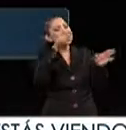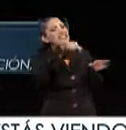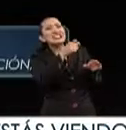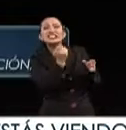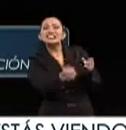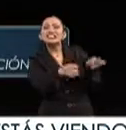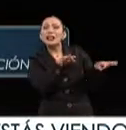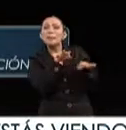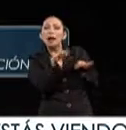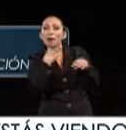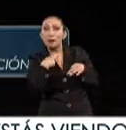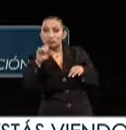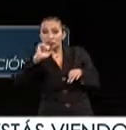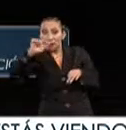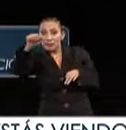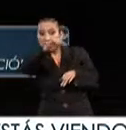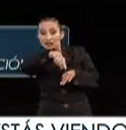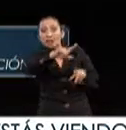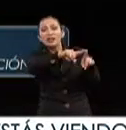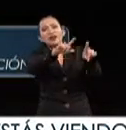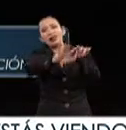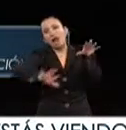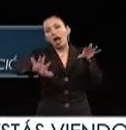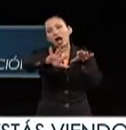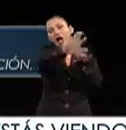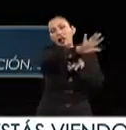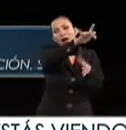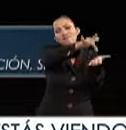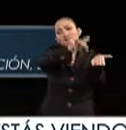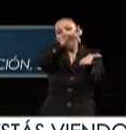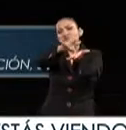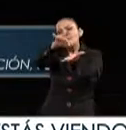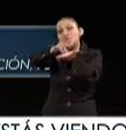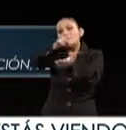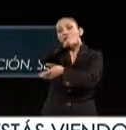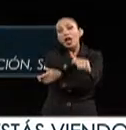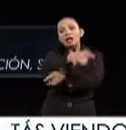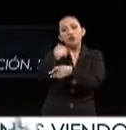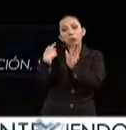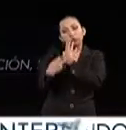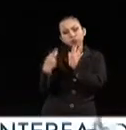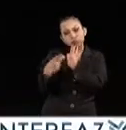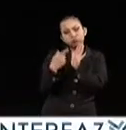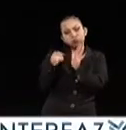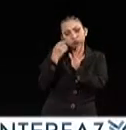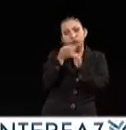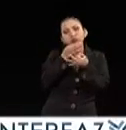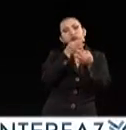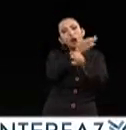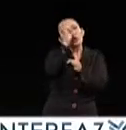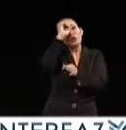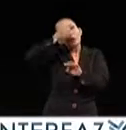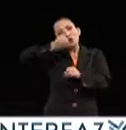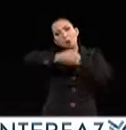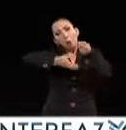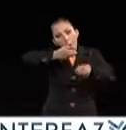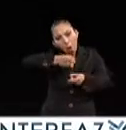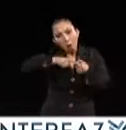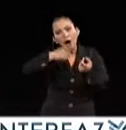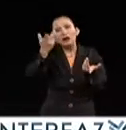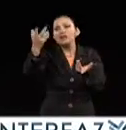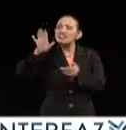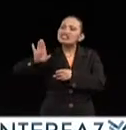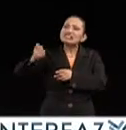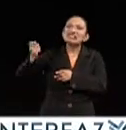los trabajos de especialistas en múltiples áreas del conocimiento quienes con frecuencia despliegan puntos de vista críticos a las